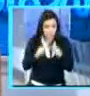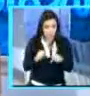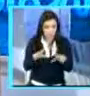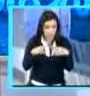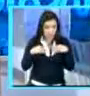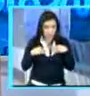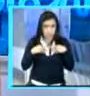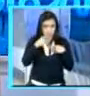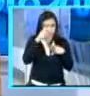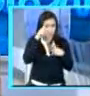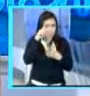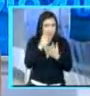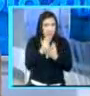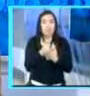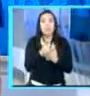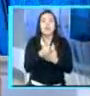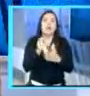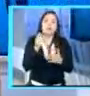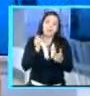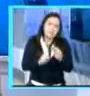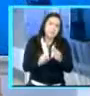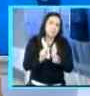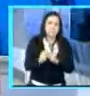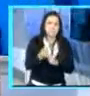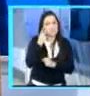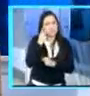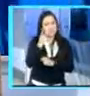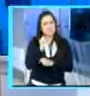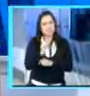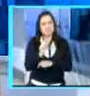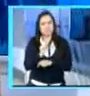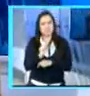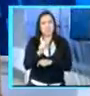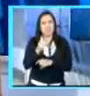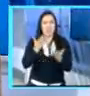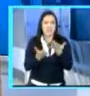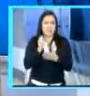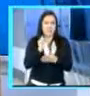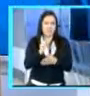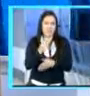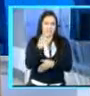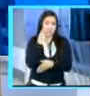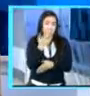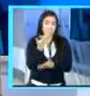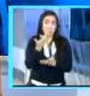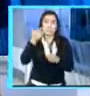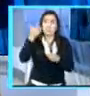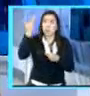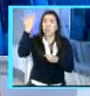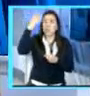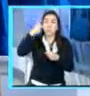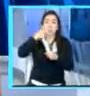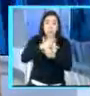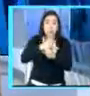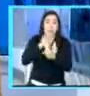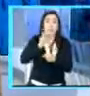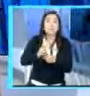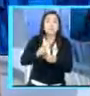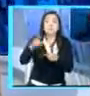condiciones económicas generales de Guatemala, como dijo Nicolás, son en general buenas. El tema fiscal,